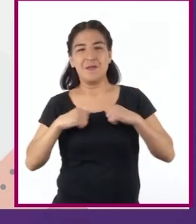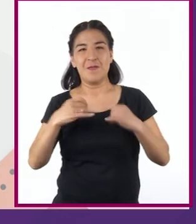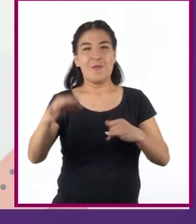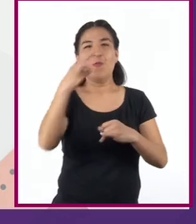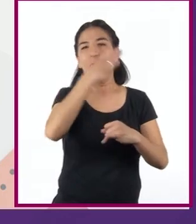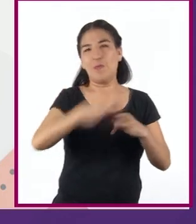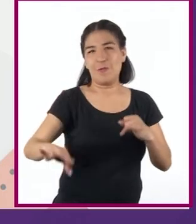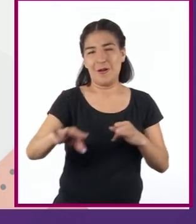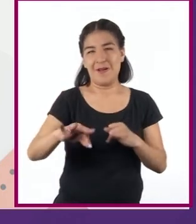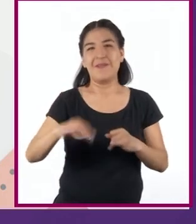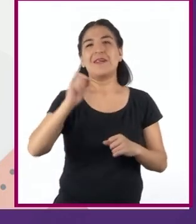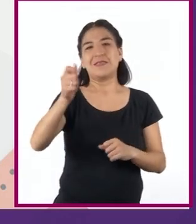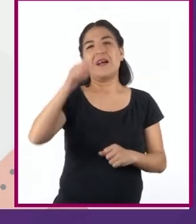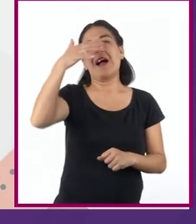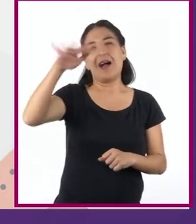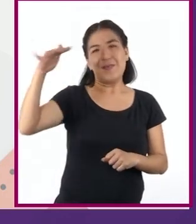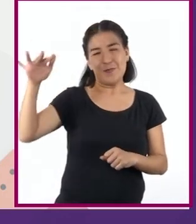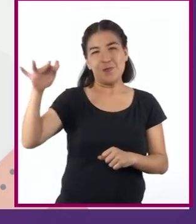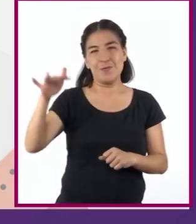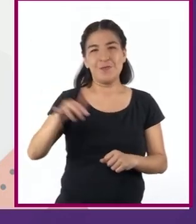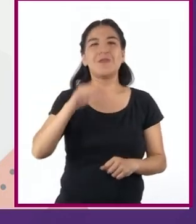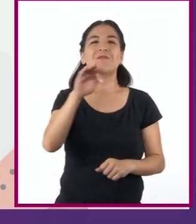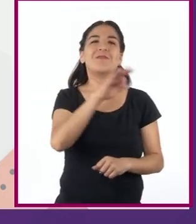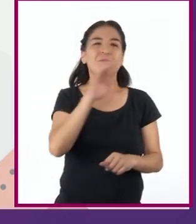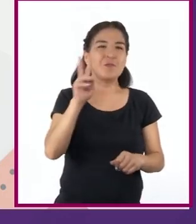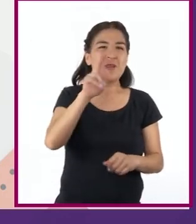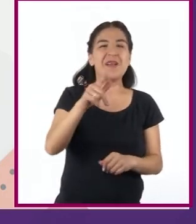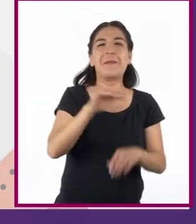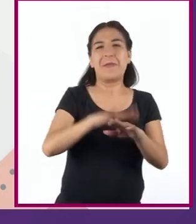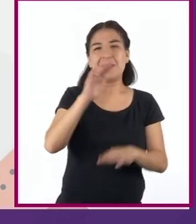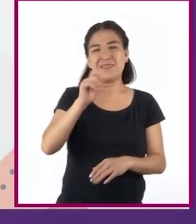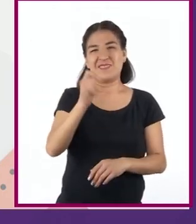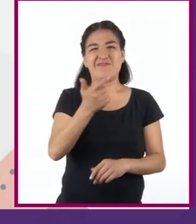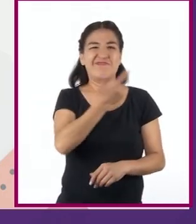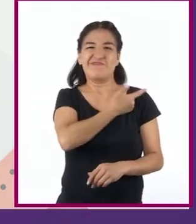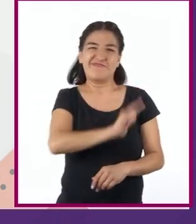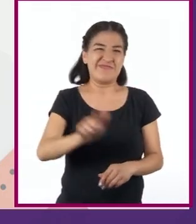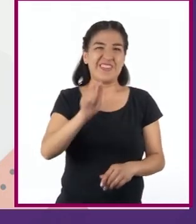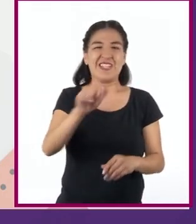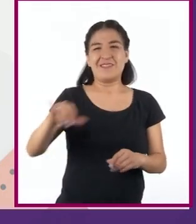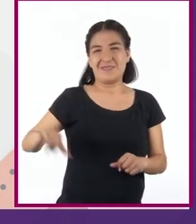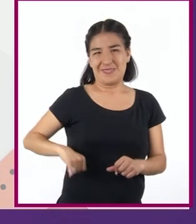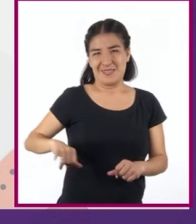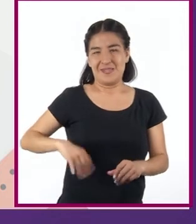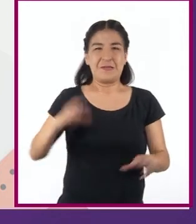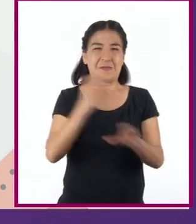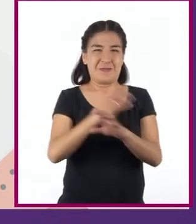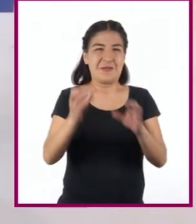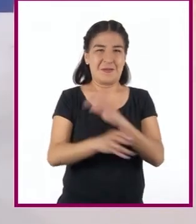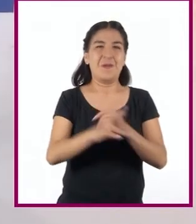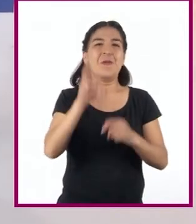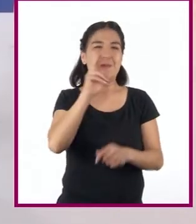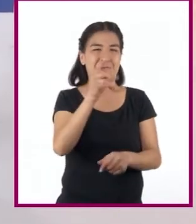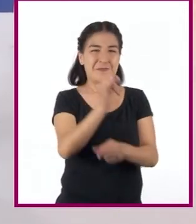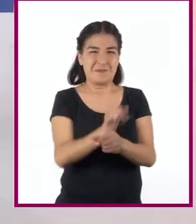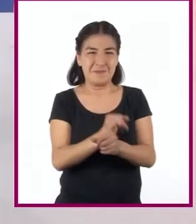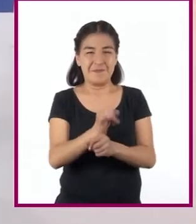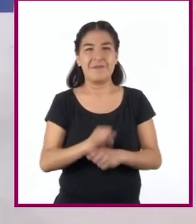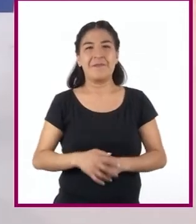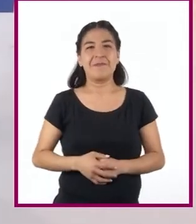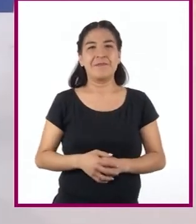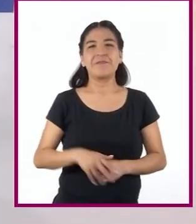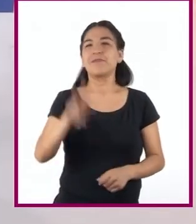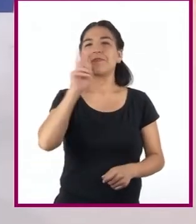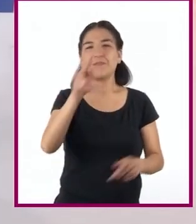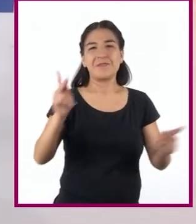finalmente fueron los adultos quienes mostraron menos interés por el producto que se analiza. Veamos